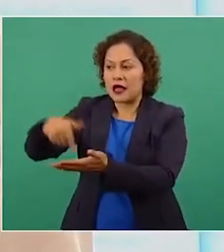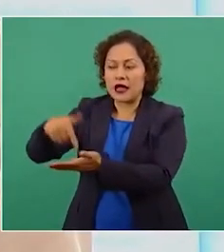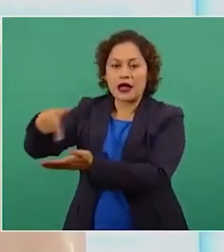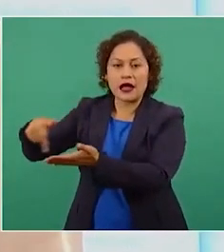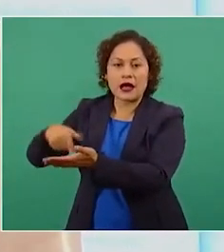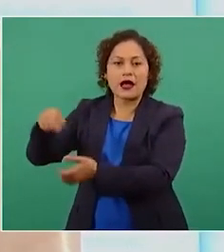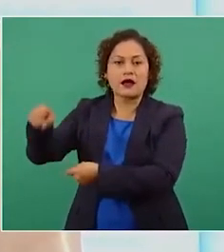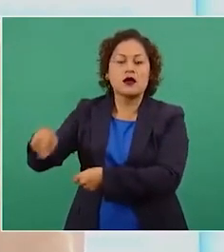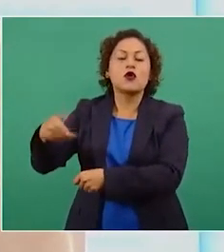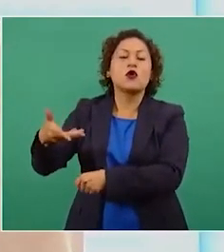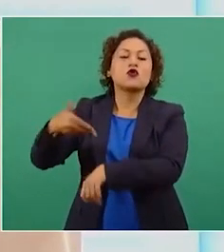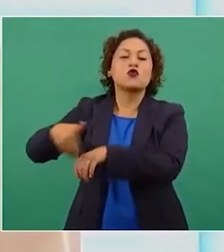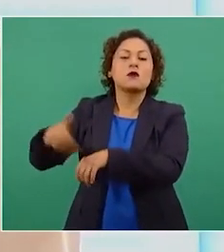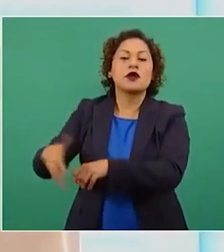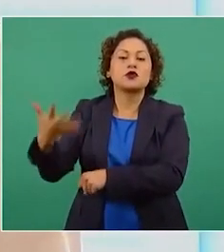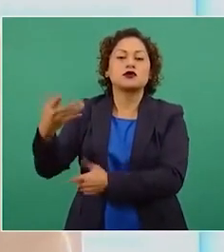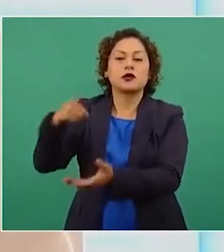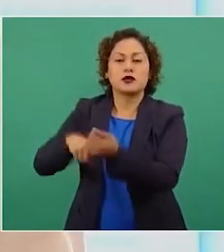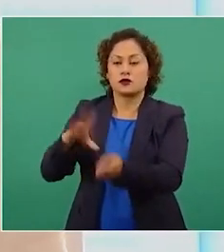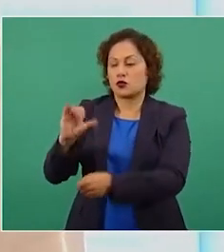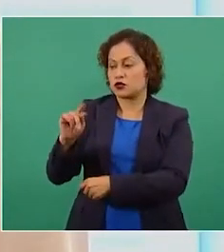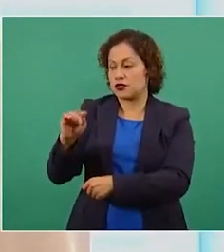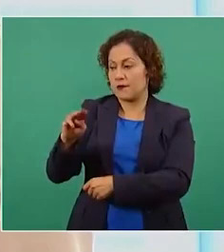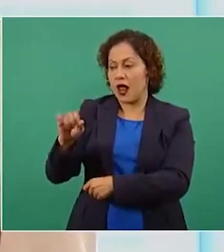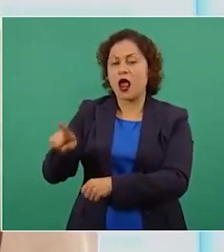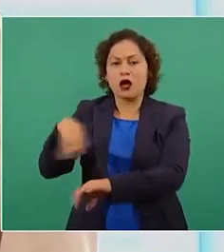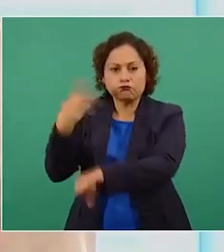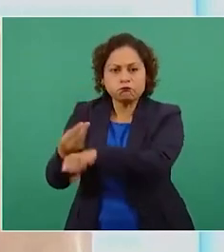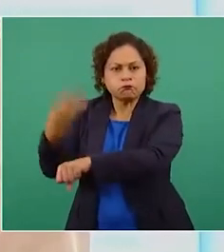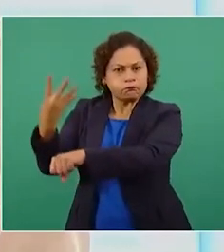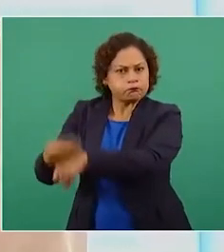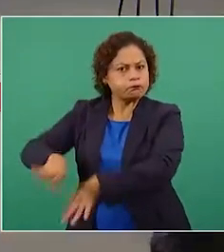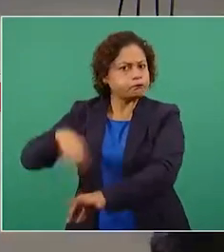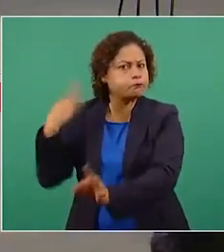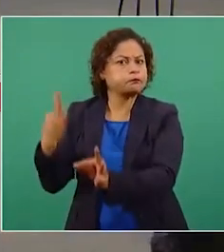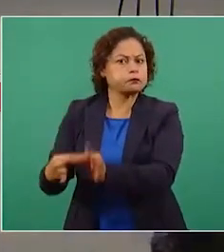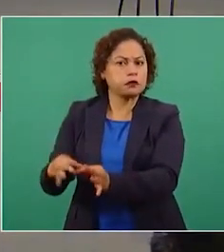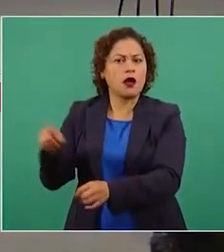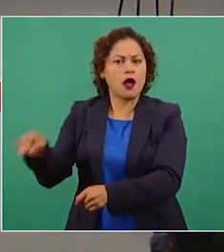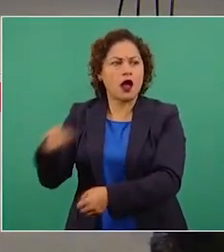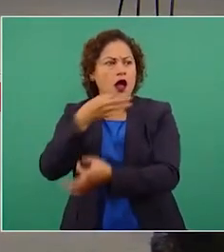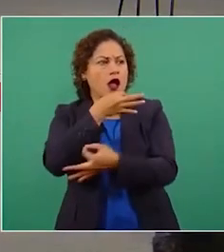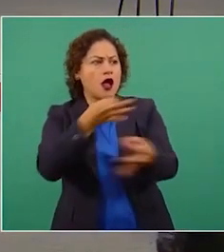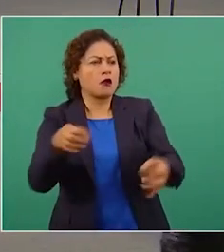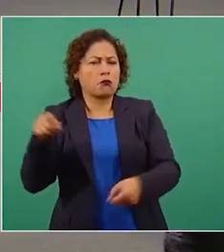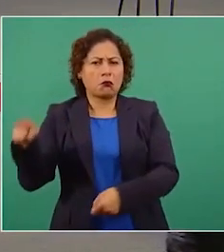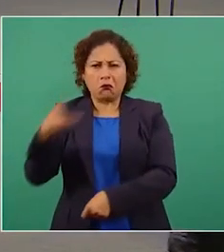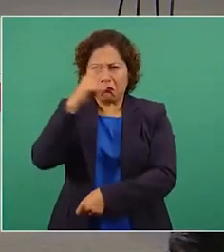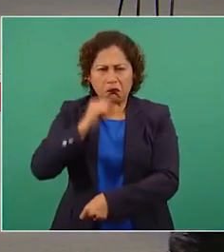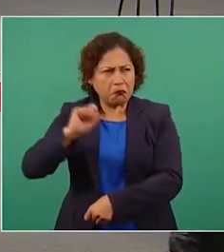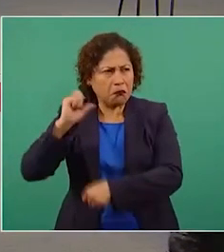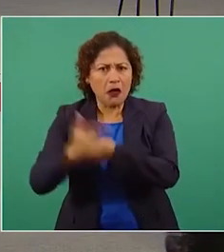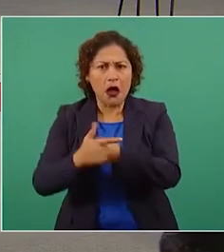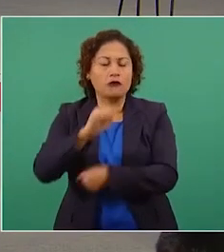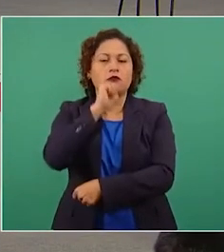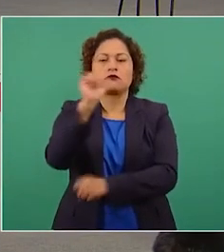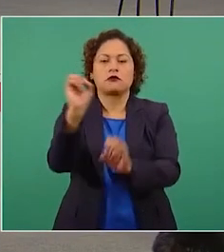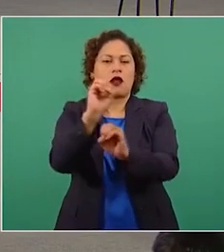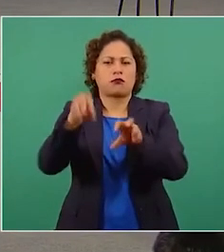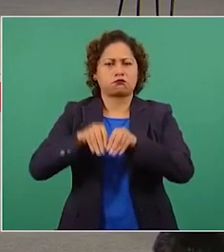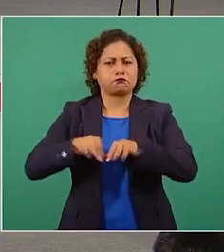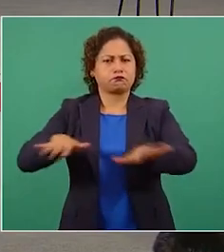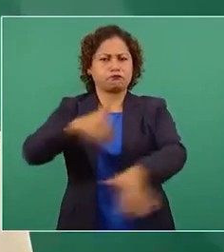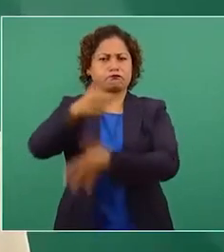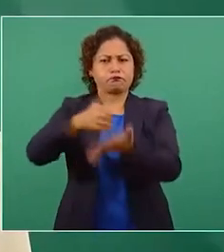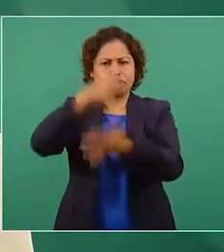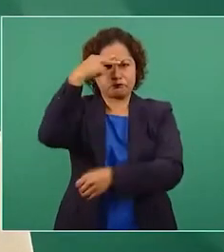5 del sistema Kutzamala, lo que significa que no hay riesgo de falla en el suministro de agua para el Valle de México,